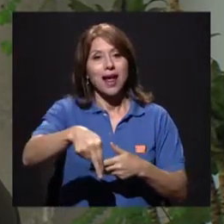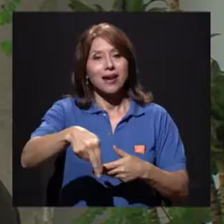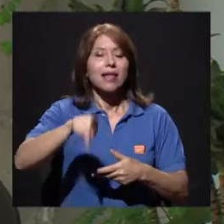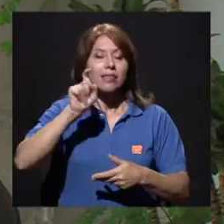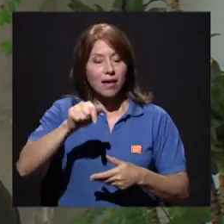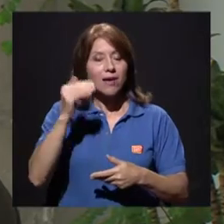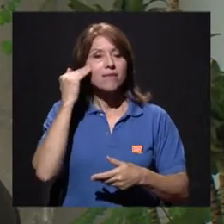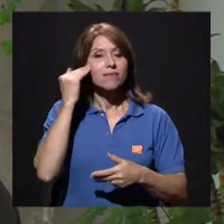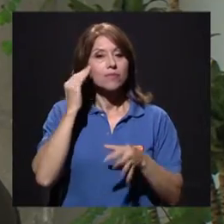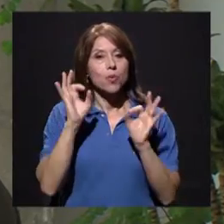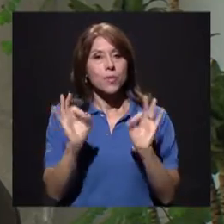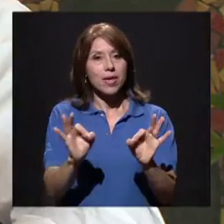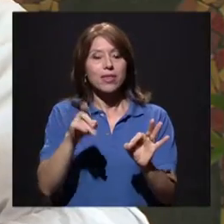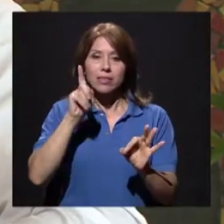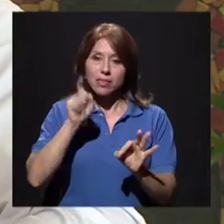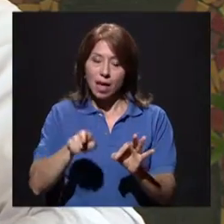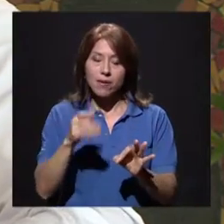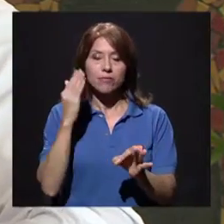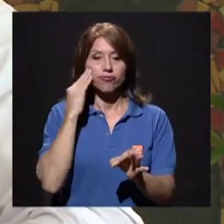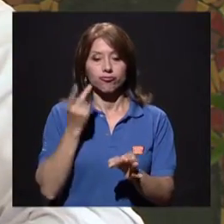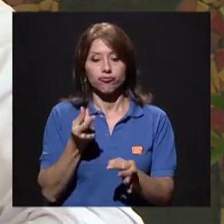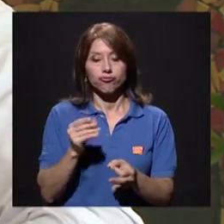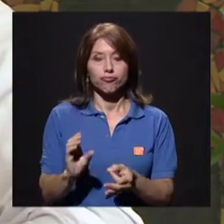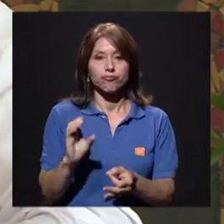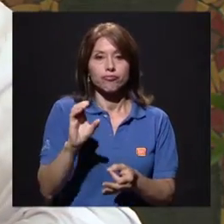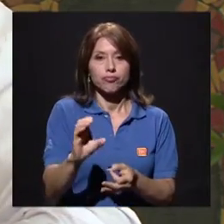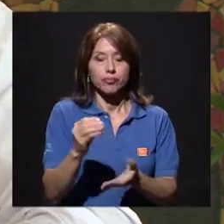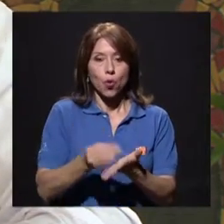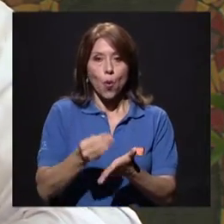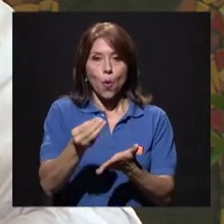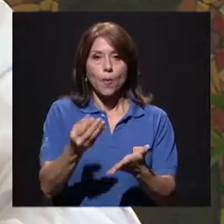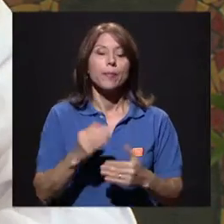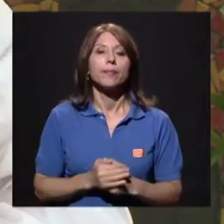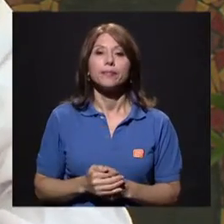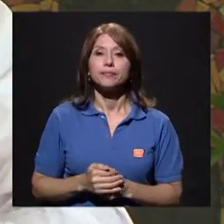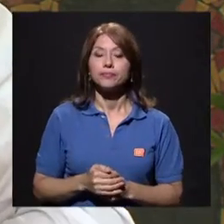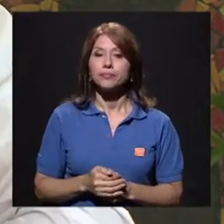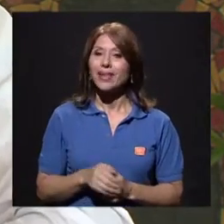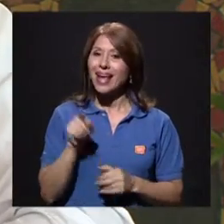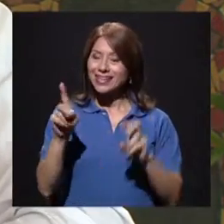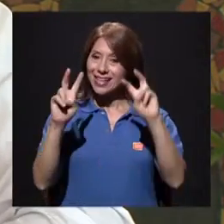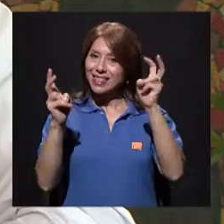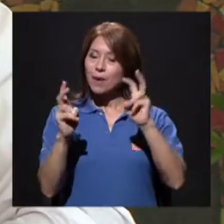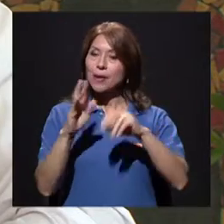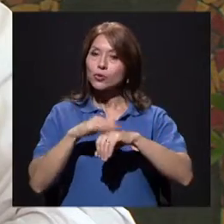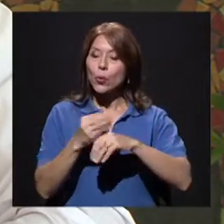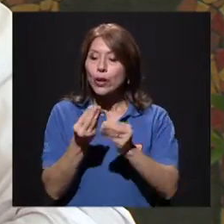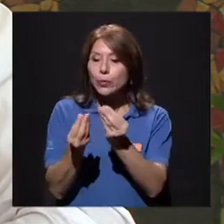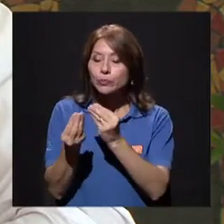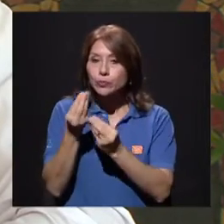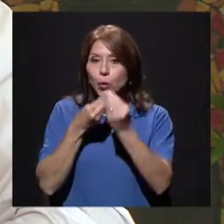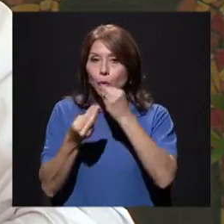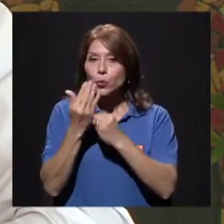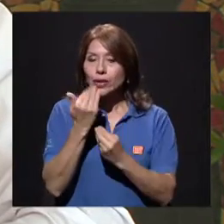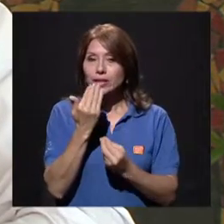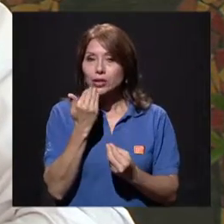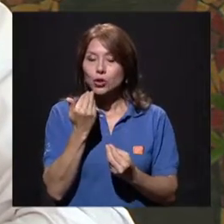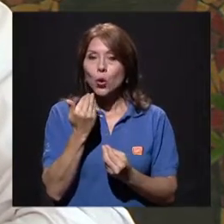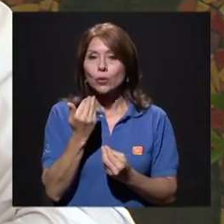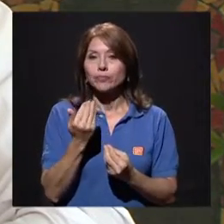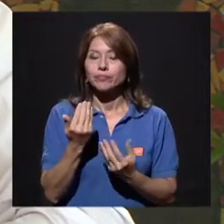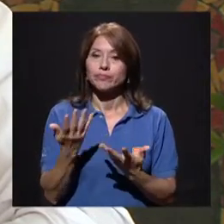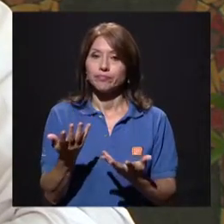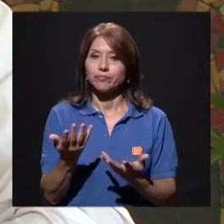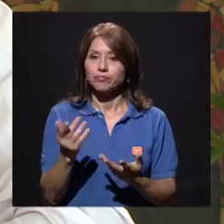inversión. Profesor, tal vez yo quería detenerme en la parte de nutrición. Tal vez un aspecto general. Y es que las personas muchas